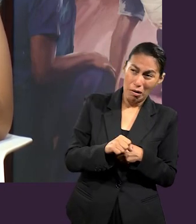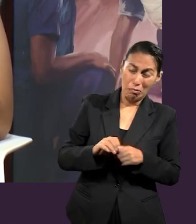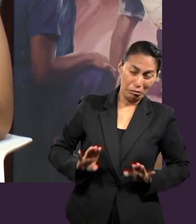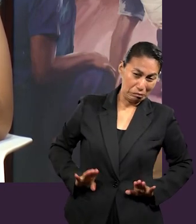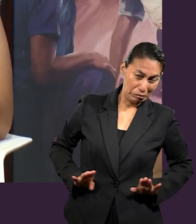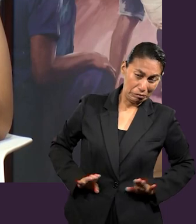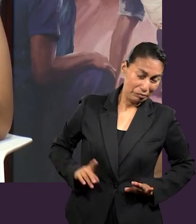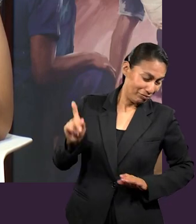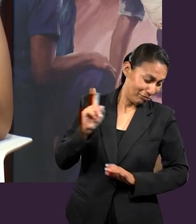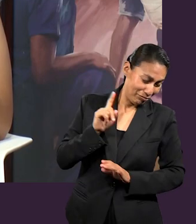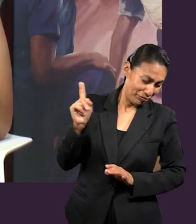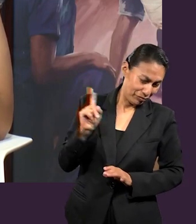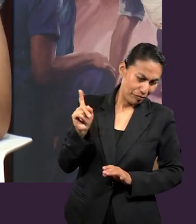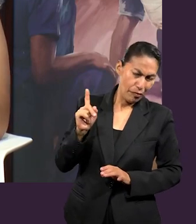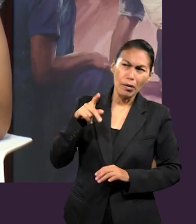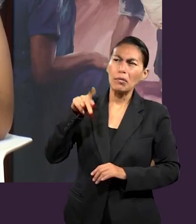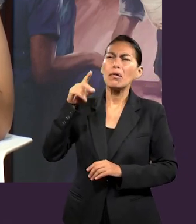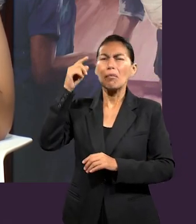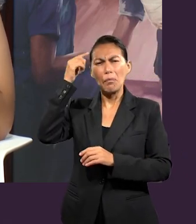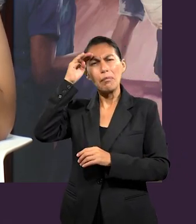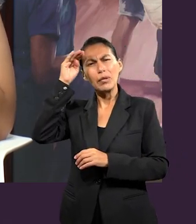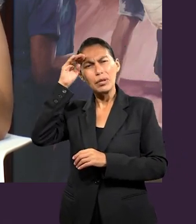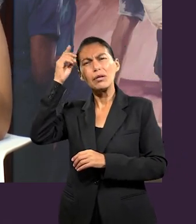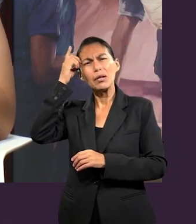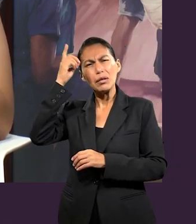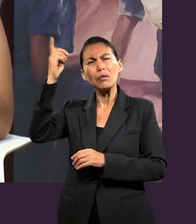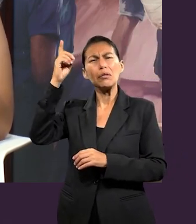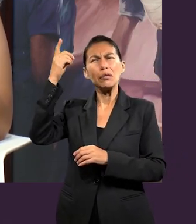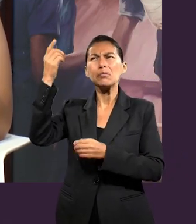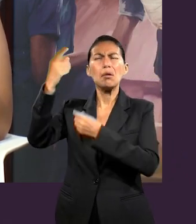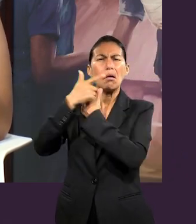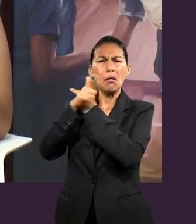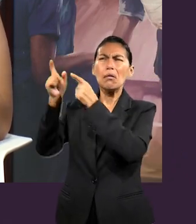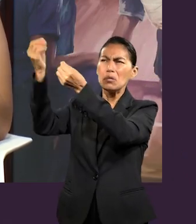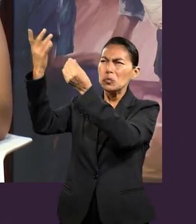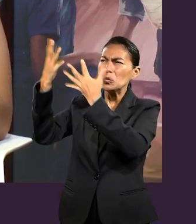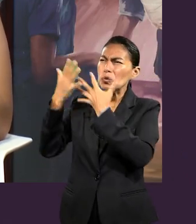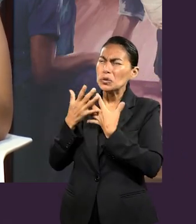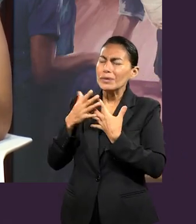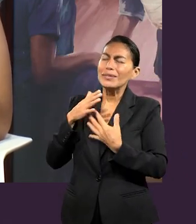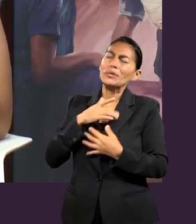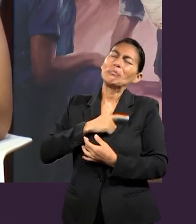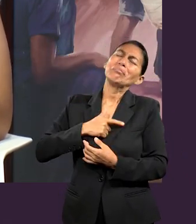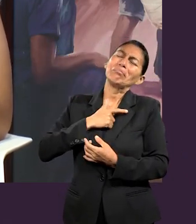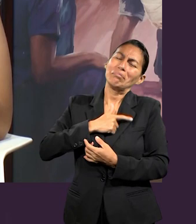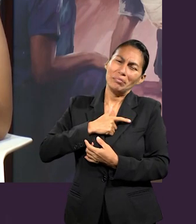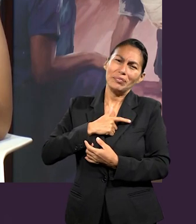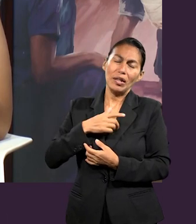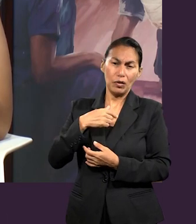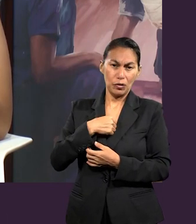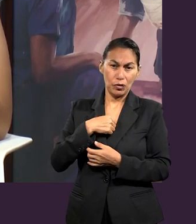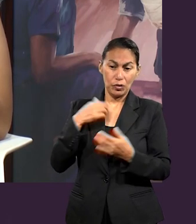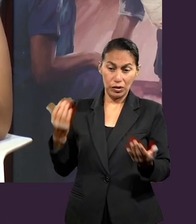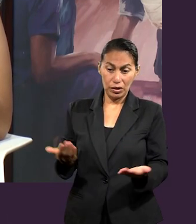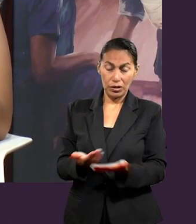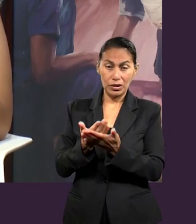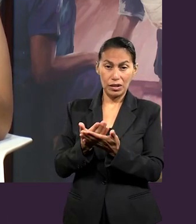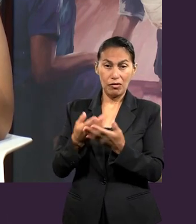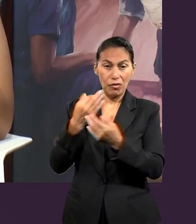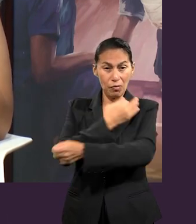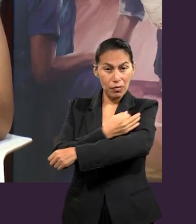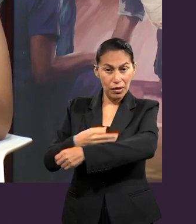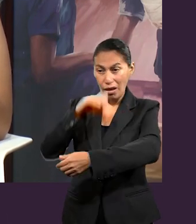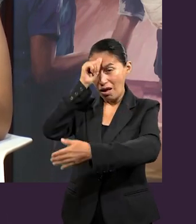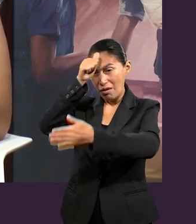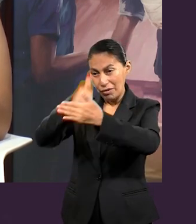para poder conocer el Evangelio. Yo estoy muy agradecida porque nací en cuna adventista, Entonces, este